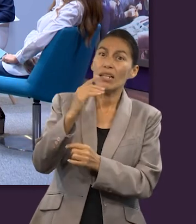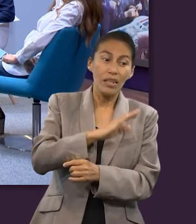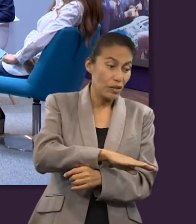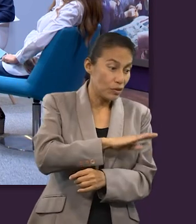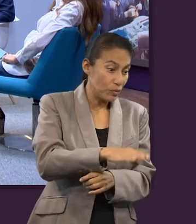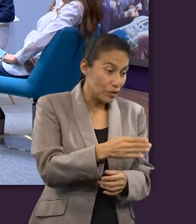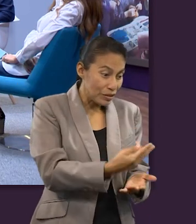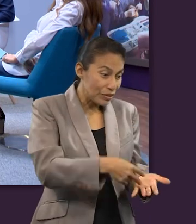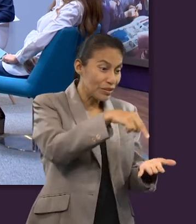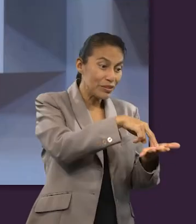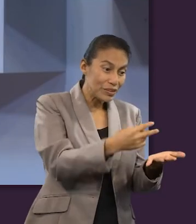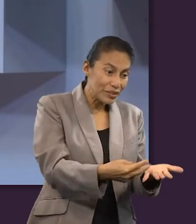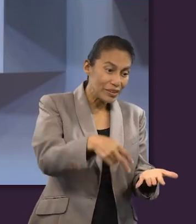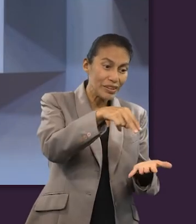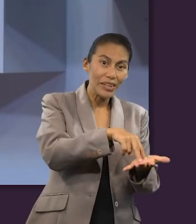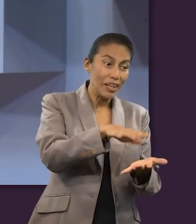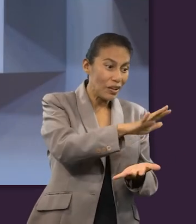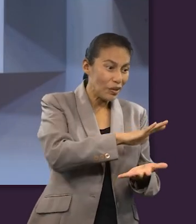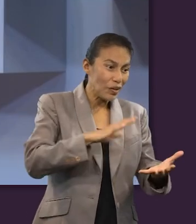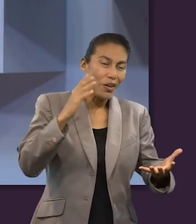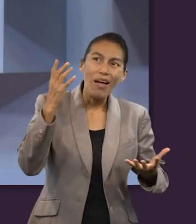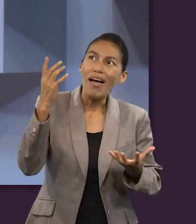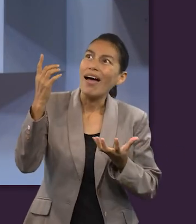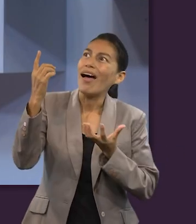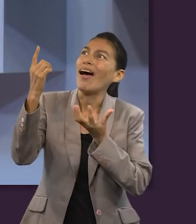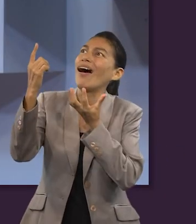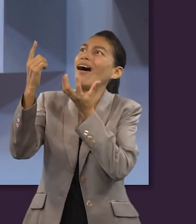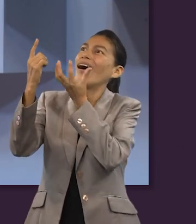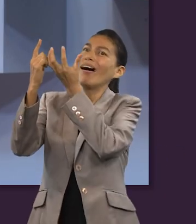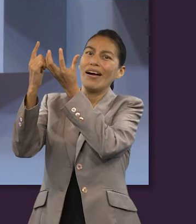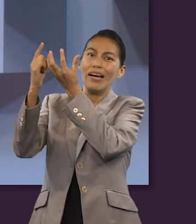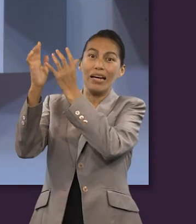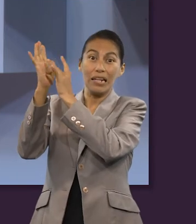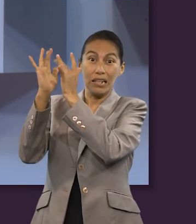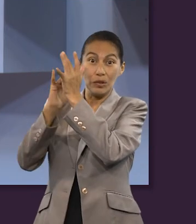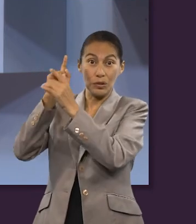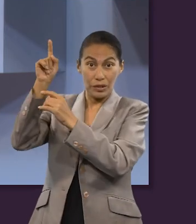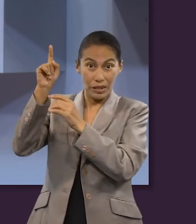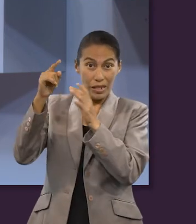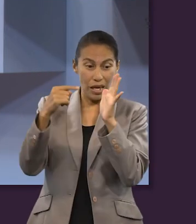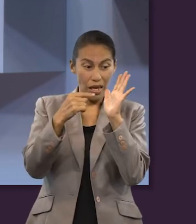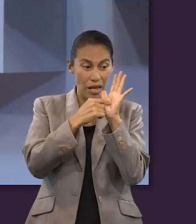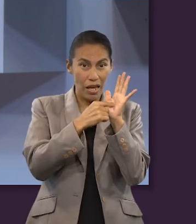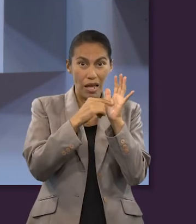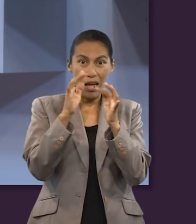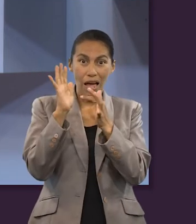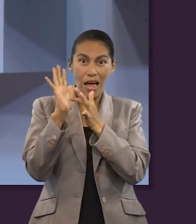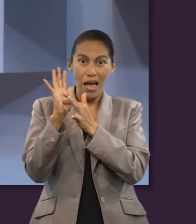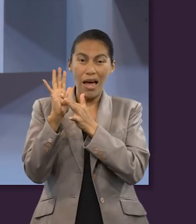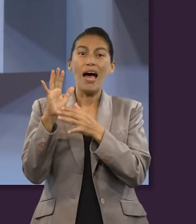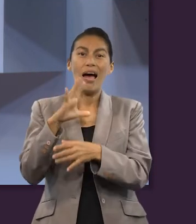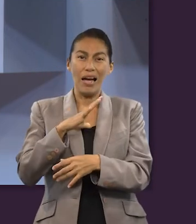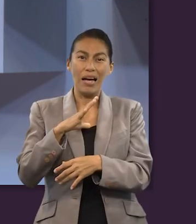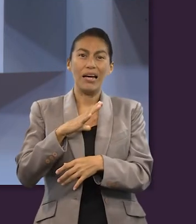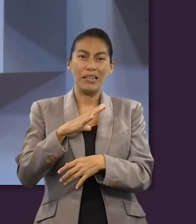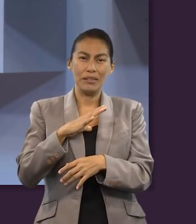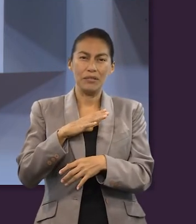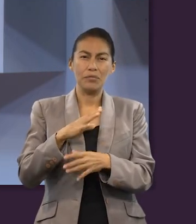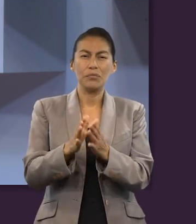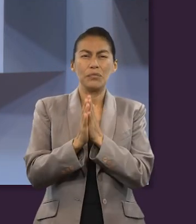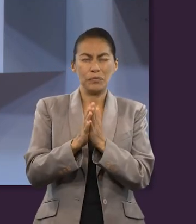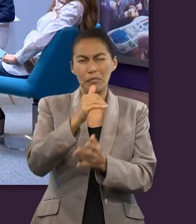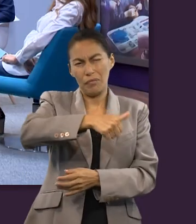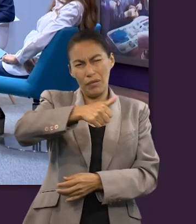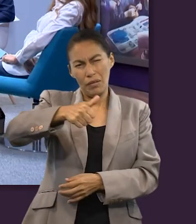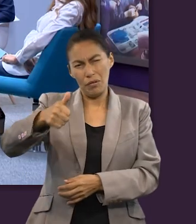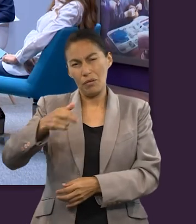resuciten y estemos en el cielo, allá Él va a tener las marcas de la crucifixión. Me gustaría que ustedes pudieran contestarme